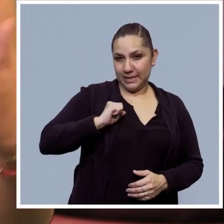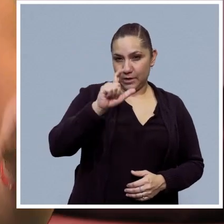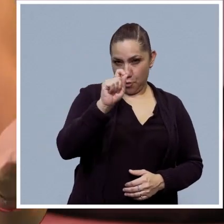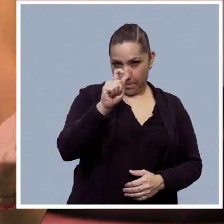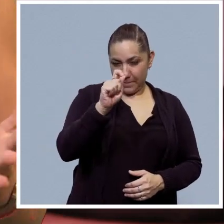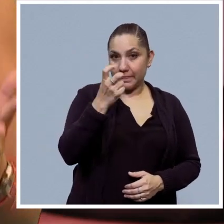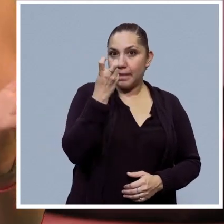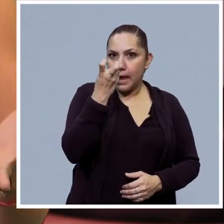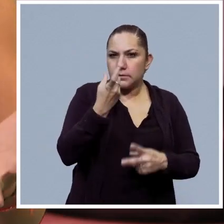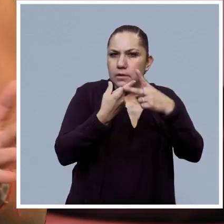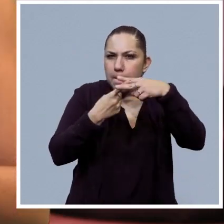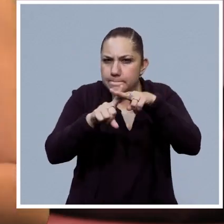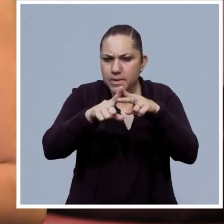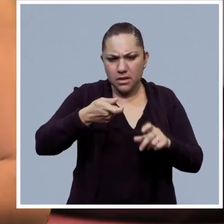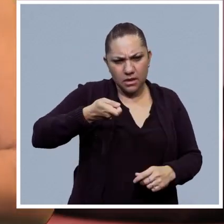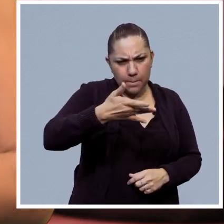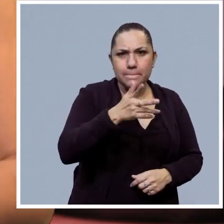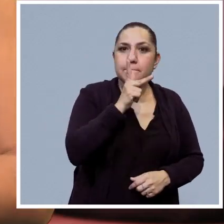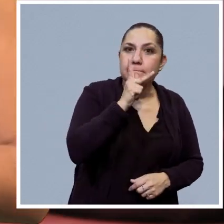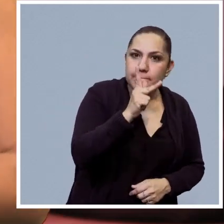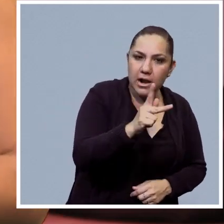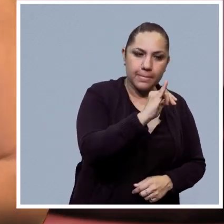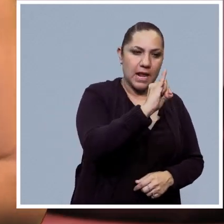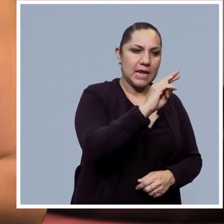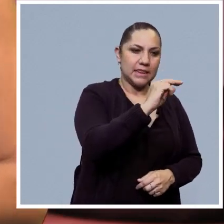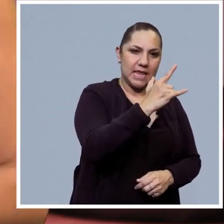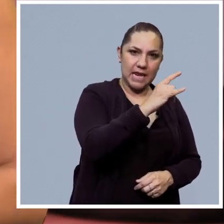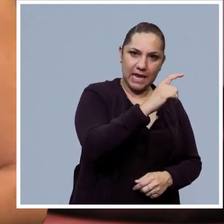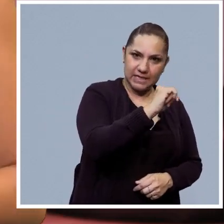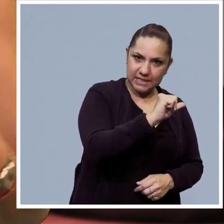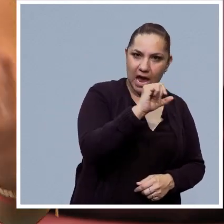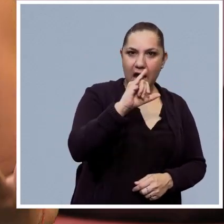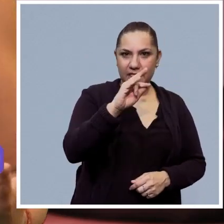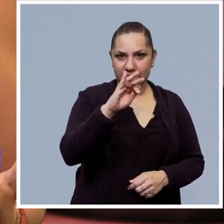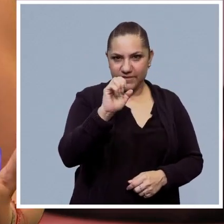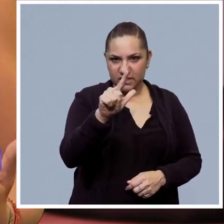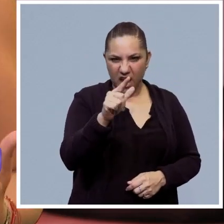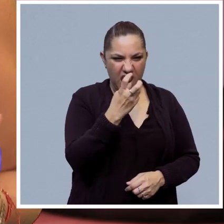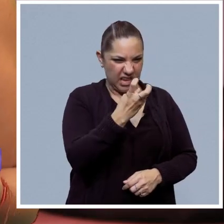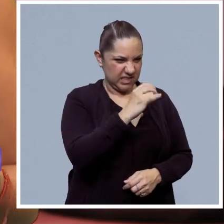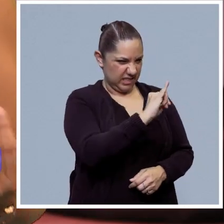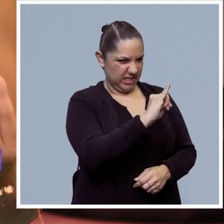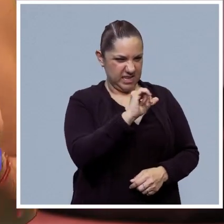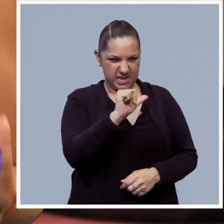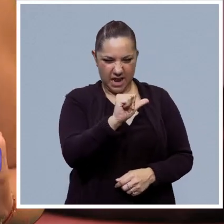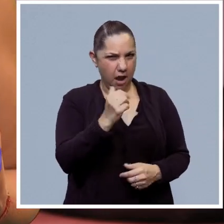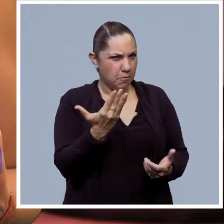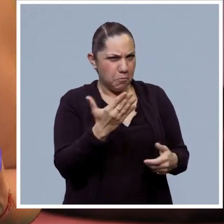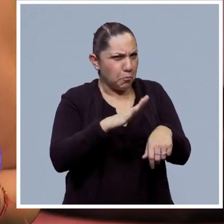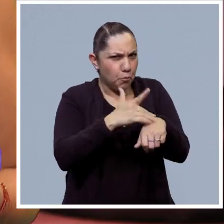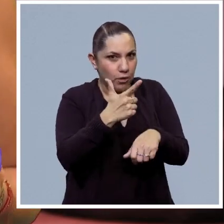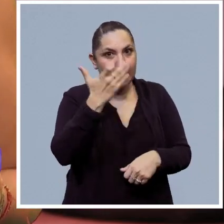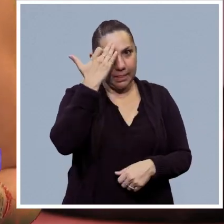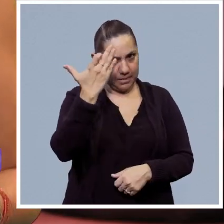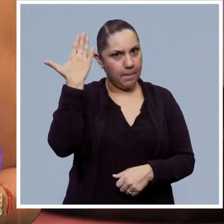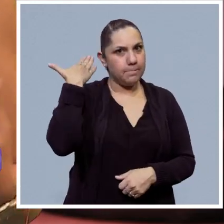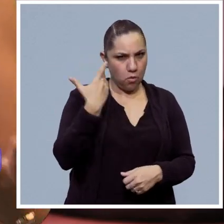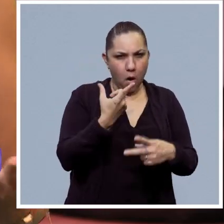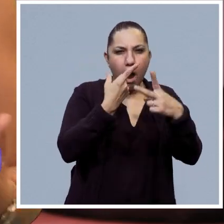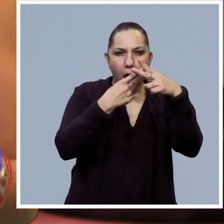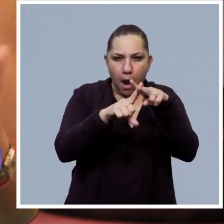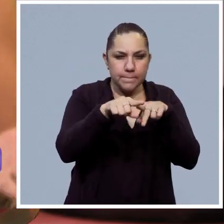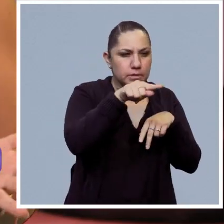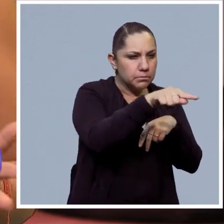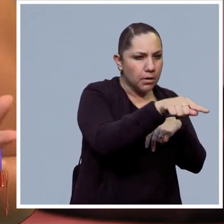A mediados del siglo XX se implementó el término inteligencia artificial y es que ya desde aquel entonces existía la curiosidad de desarrollar